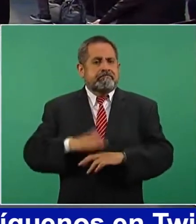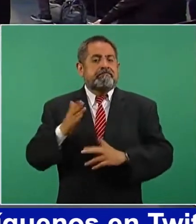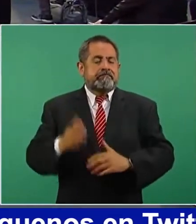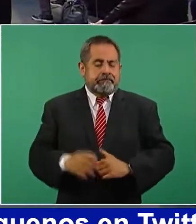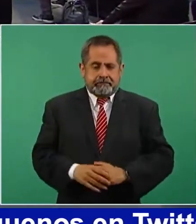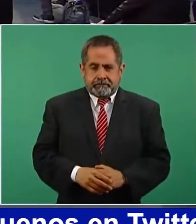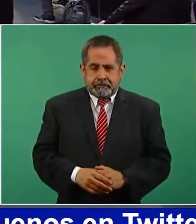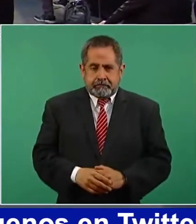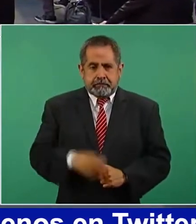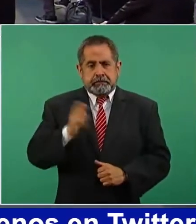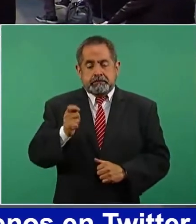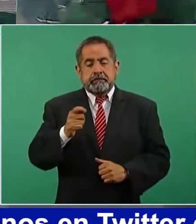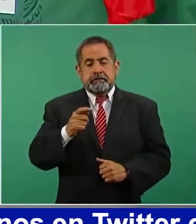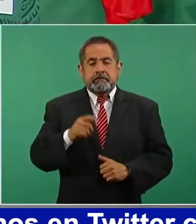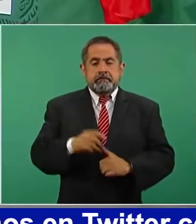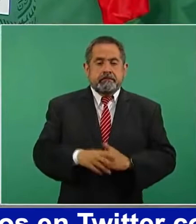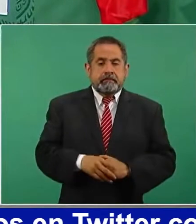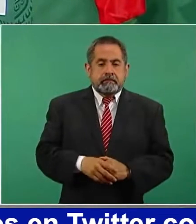Que, por cierto,